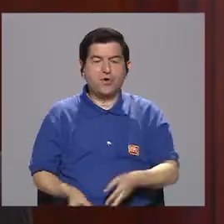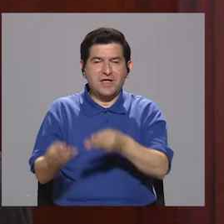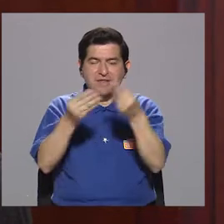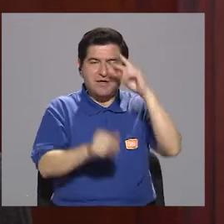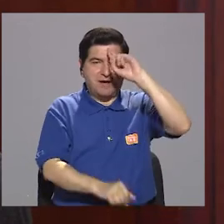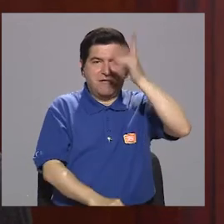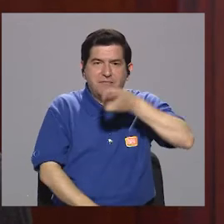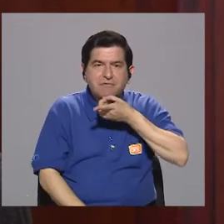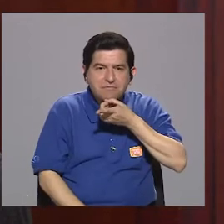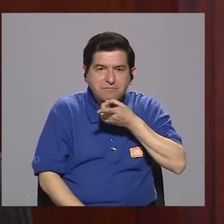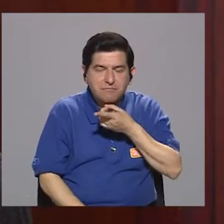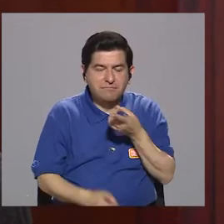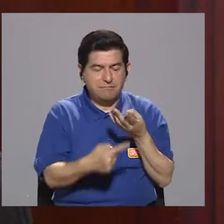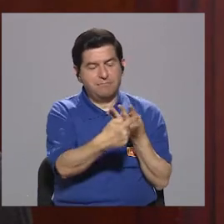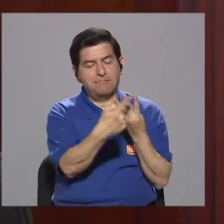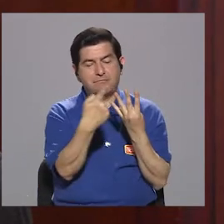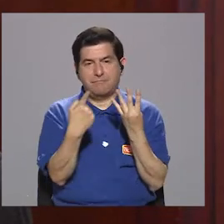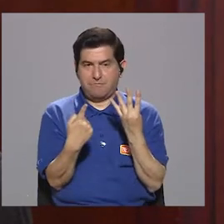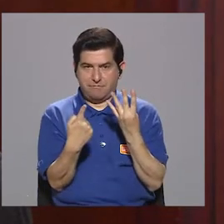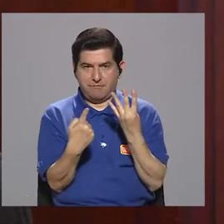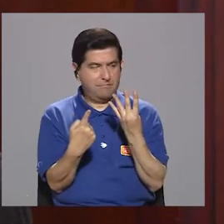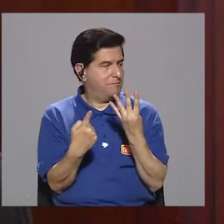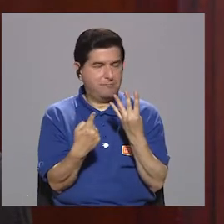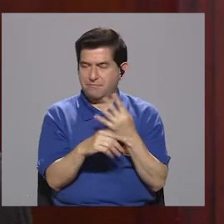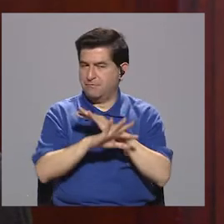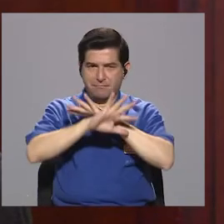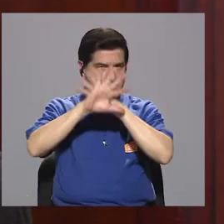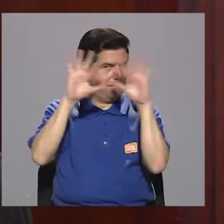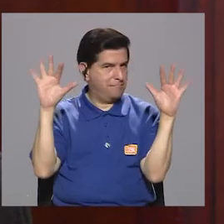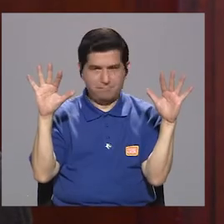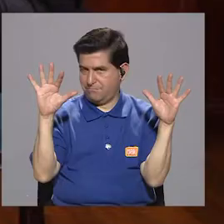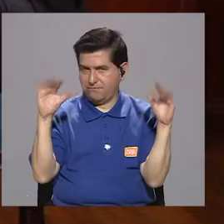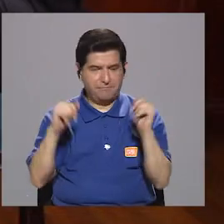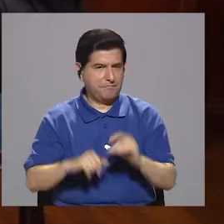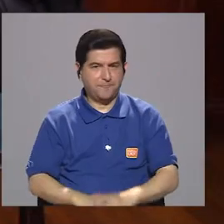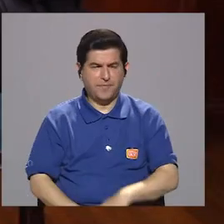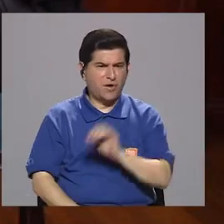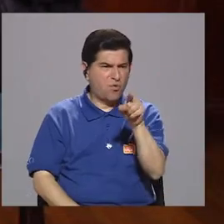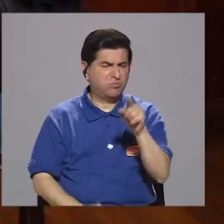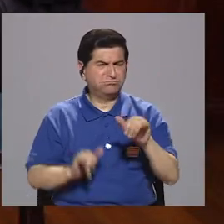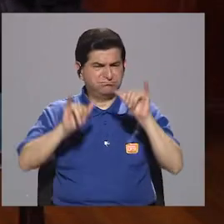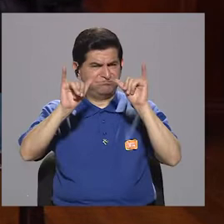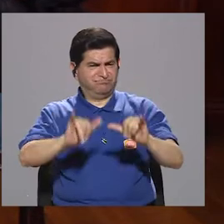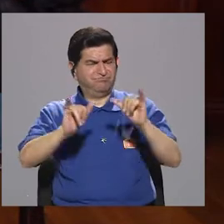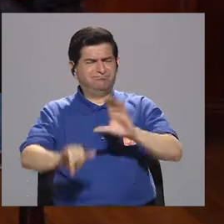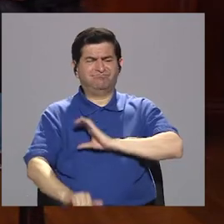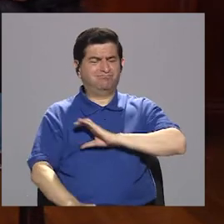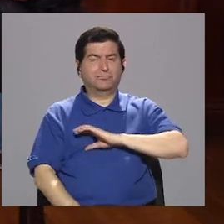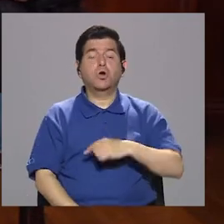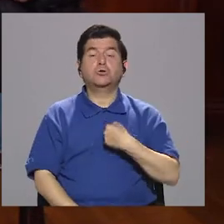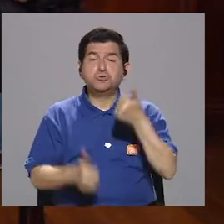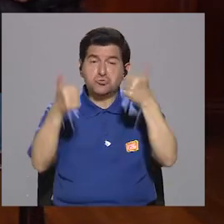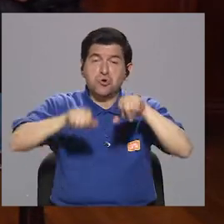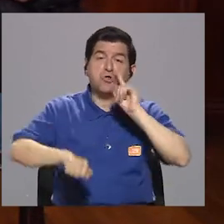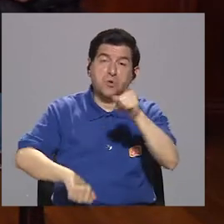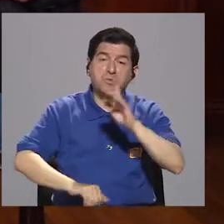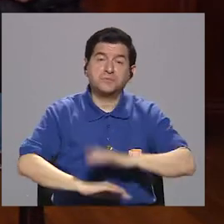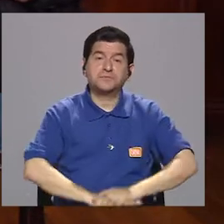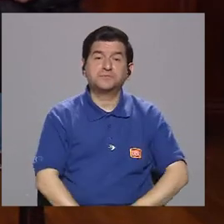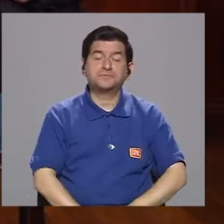Dominicana que eso no es tan claro o al menos no vi esa presencia policial. Coincido con usted.